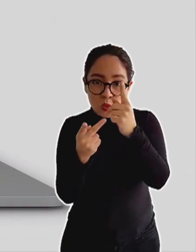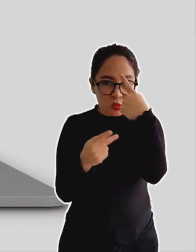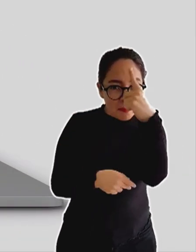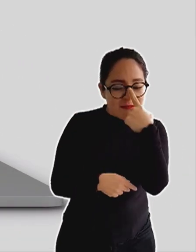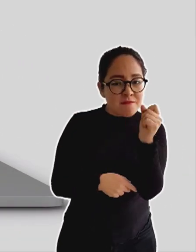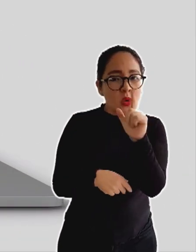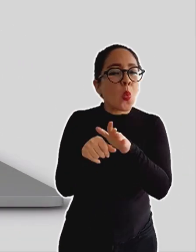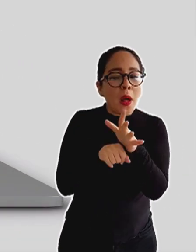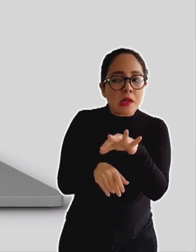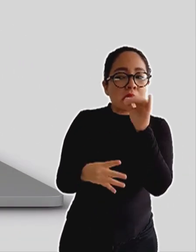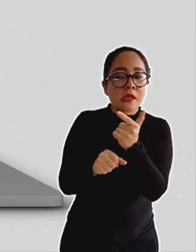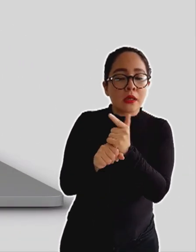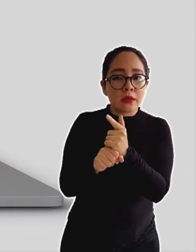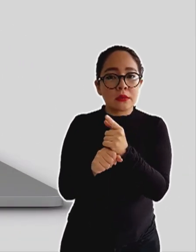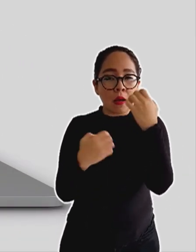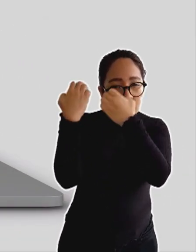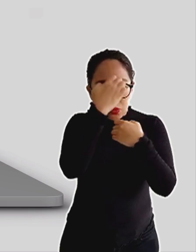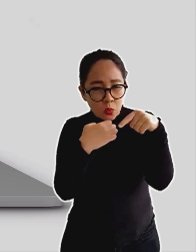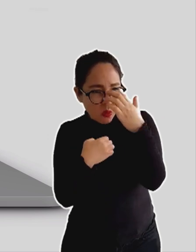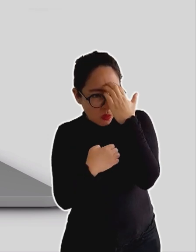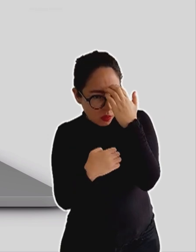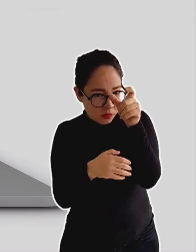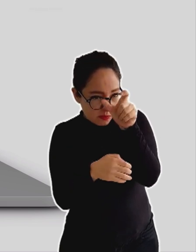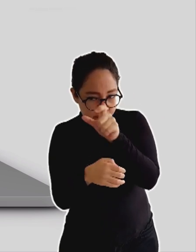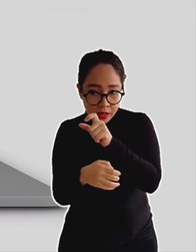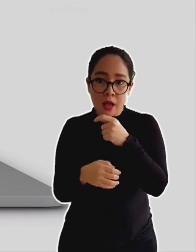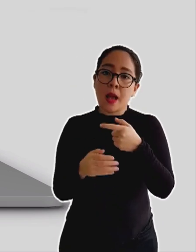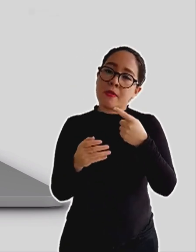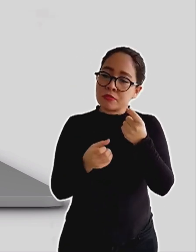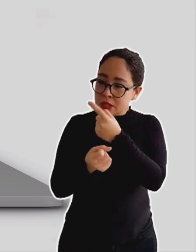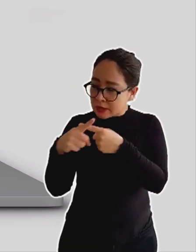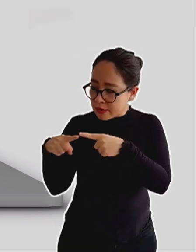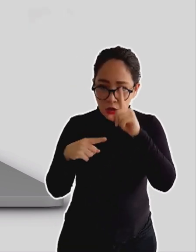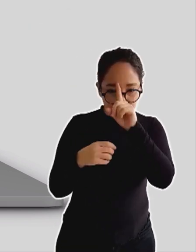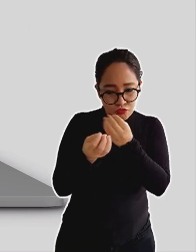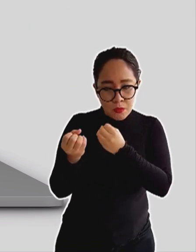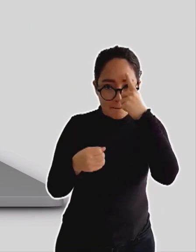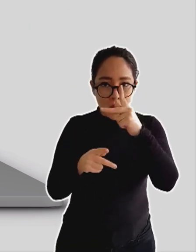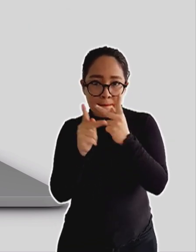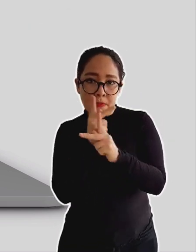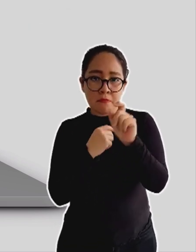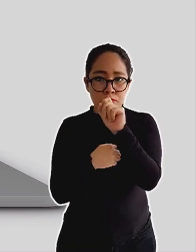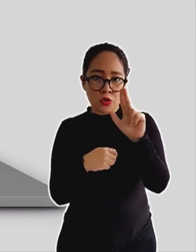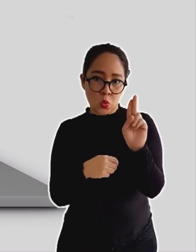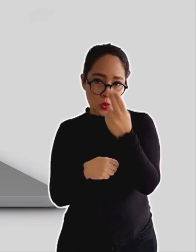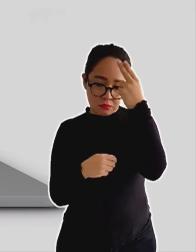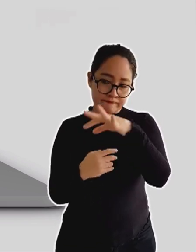evaluación de conocimientos y herramientas de preparación para el ingreso a bachillerato y carreras profesionales.